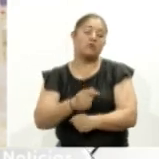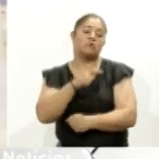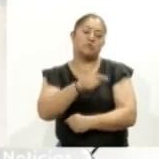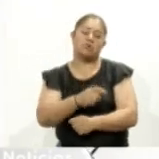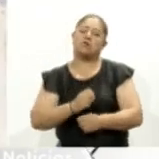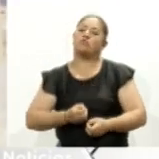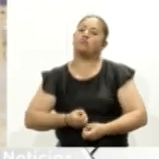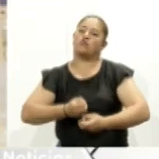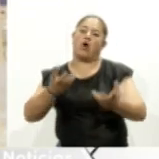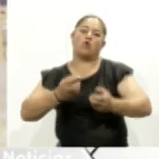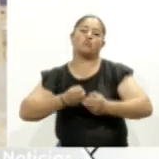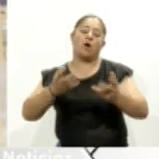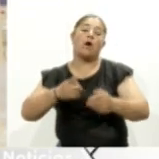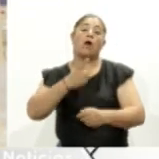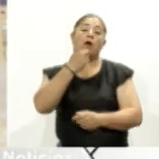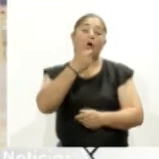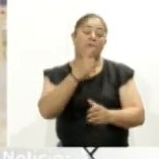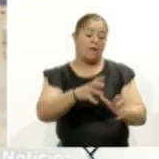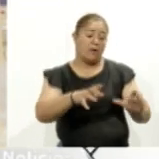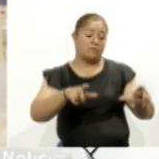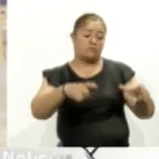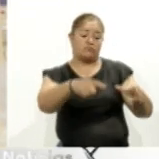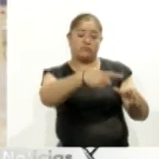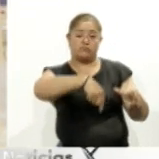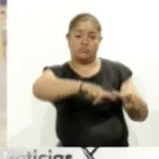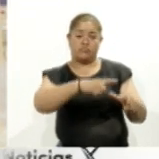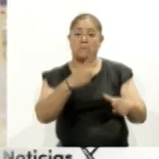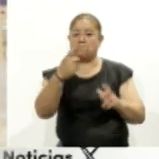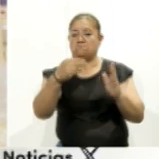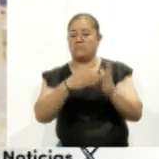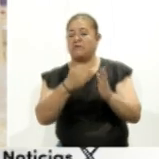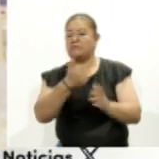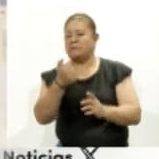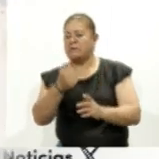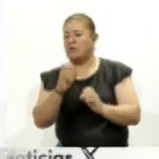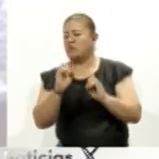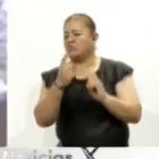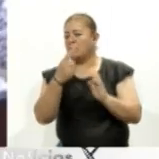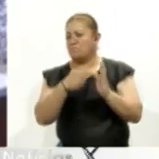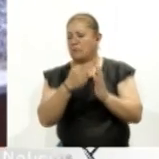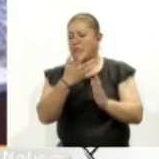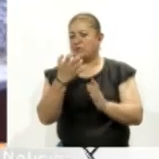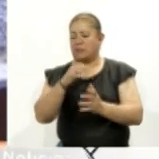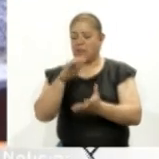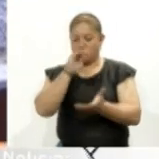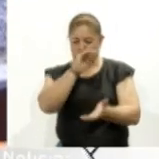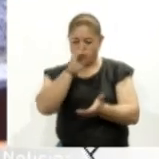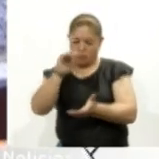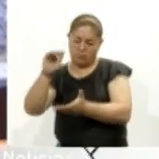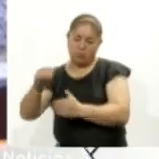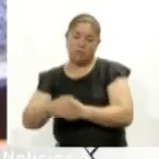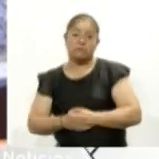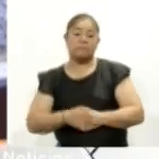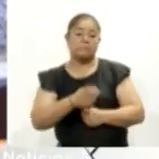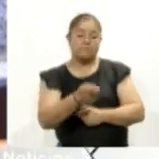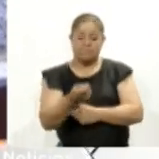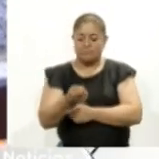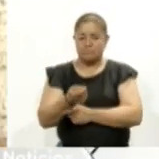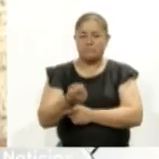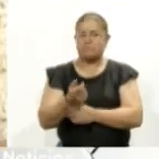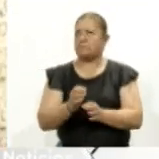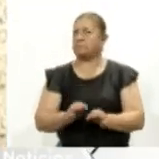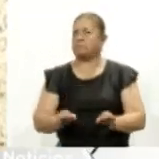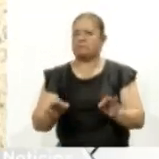del amaranto anual por cada 10 botes producimos 1600 paquetes o 1500 el amaranto es una de las fuentes más